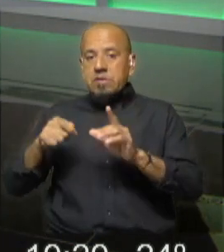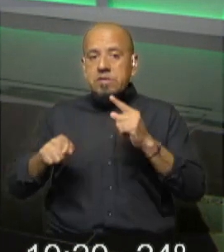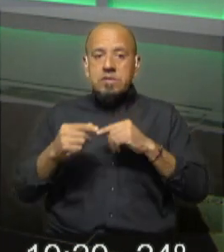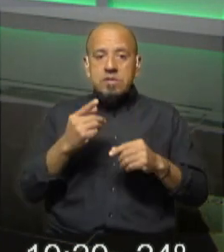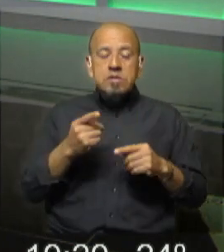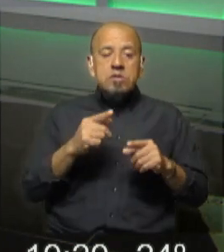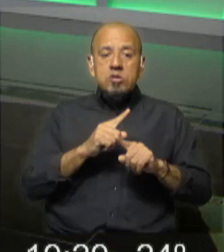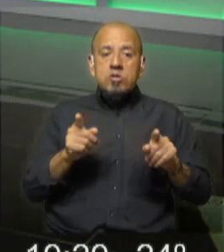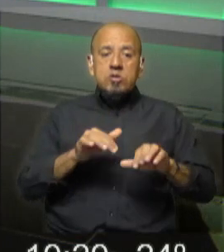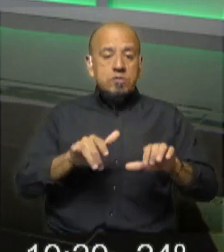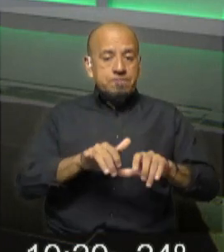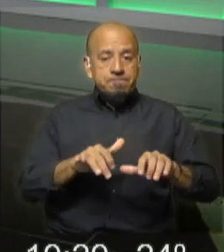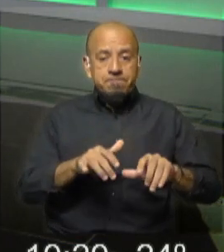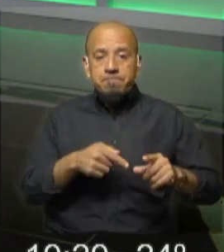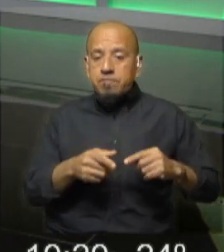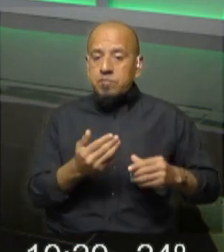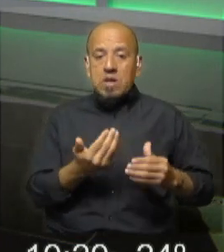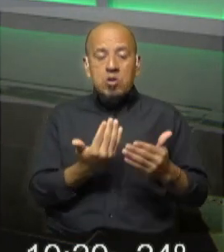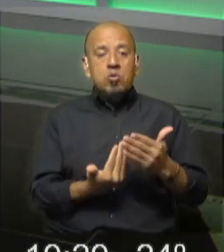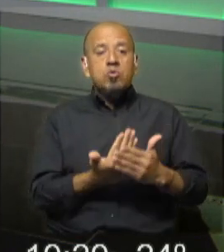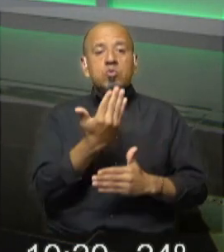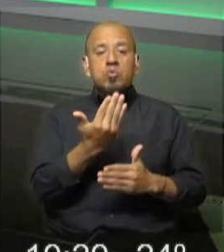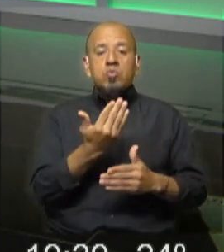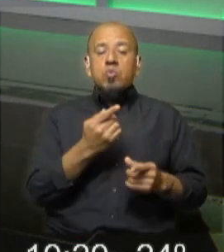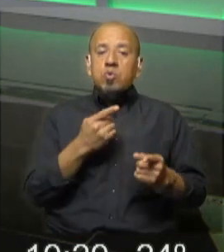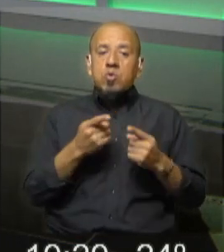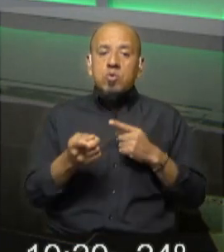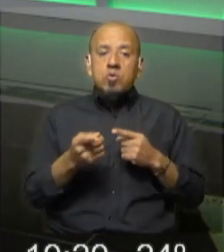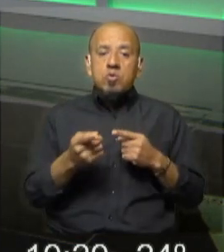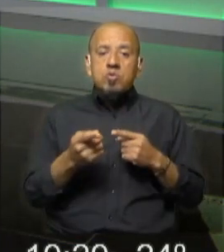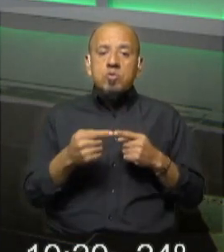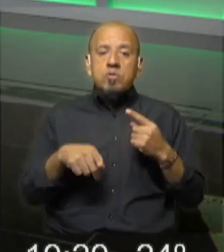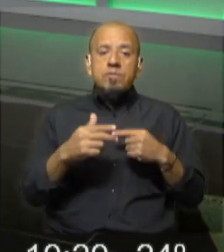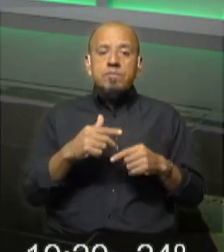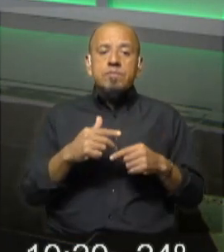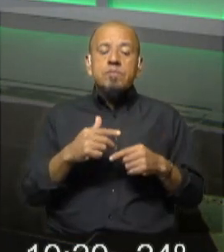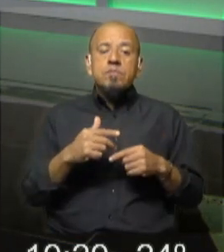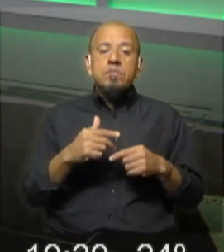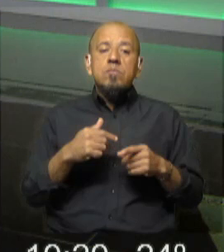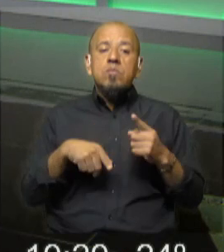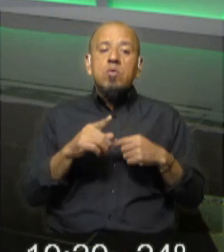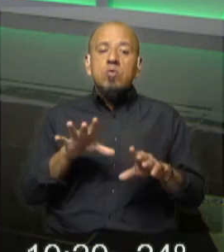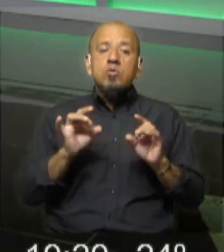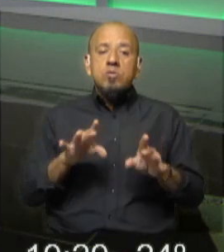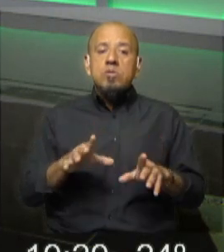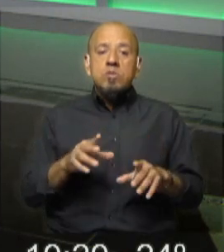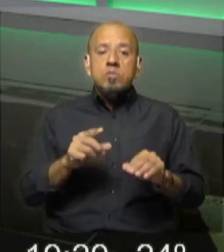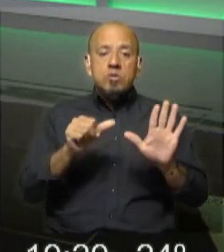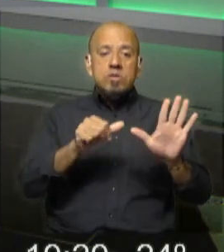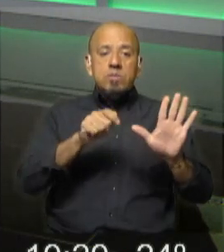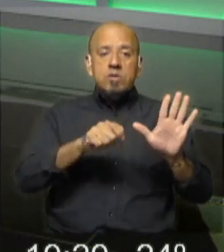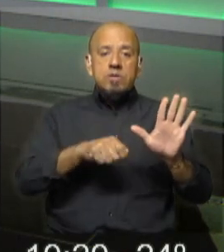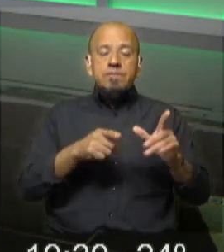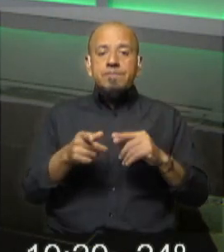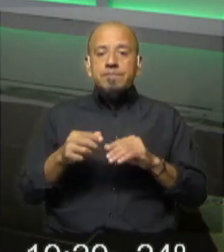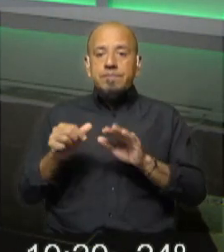Observatorio de Criminalidad que mide todos los delitos a lo largo de los trimestres, pero como les decía, solamente se sube por semestre, y